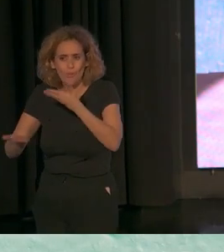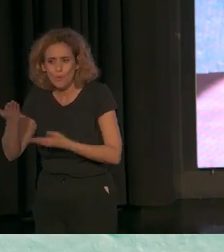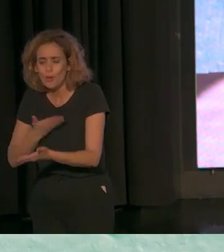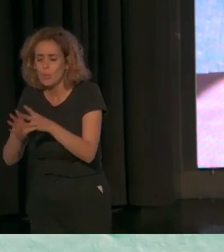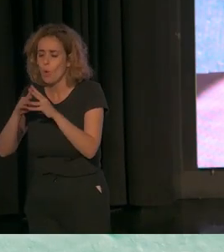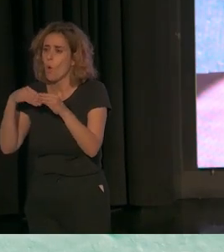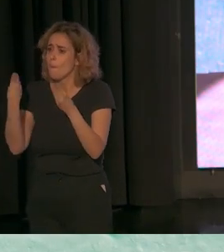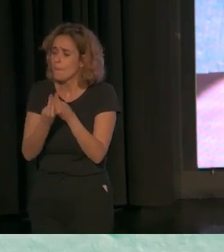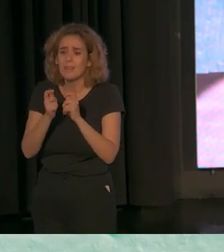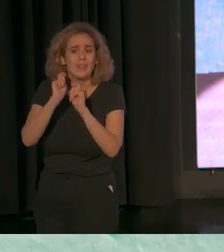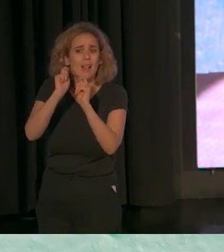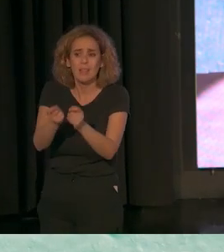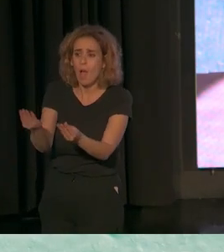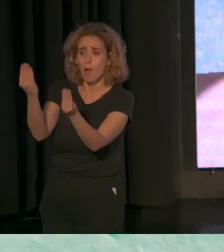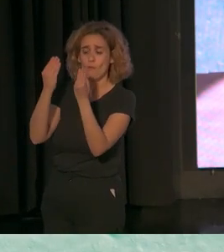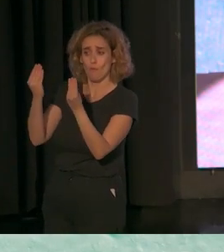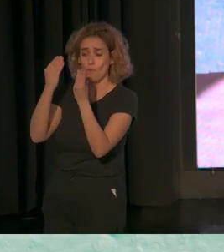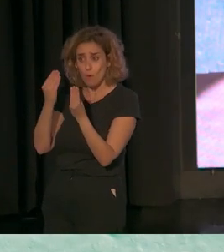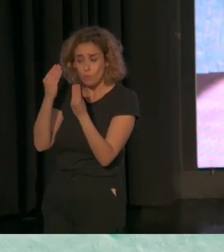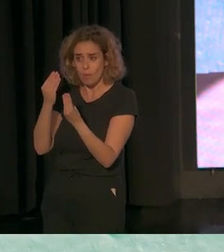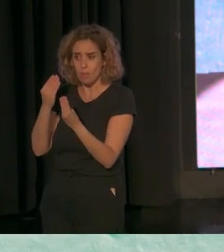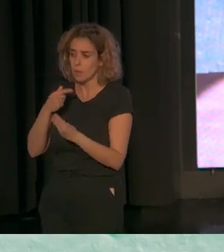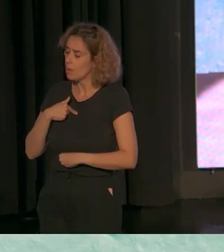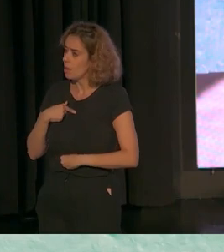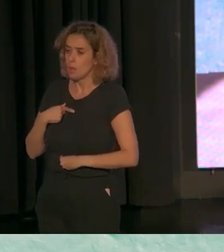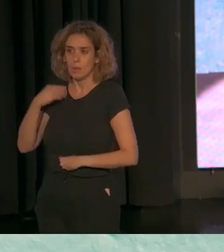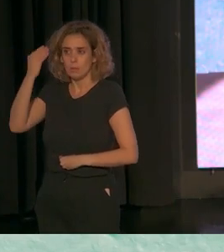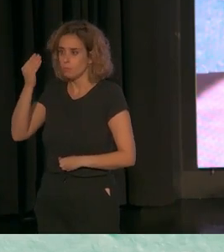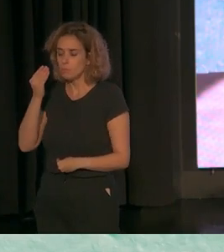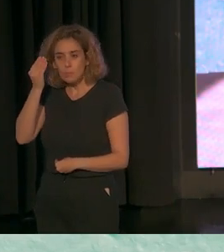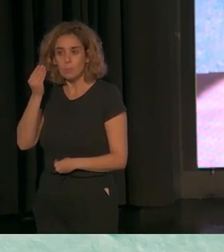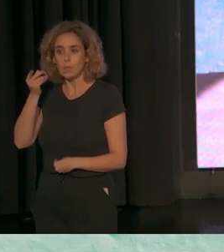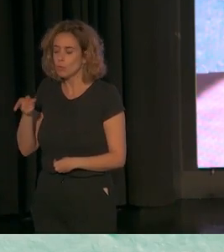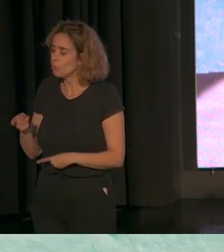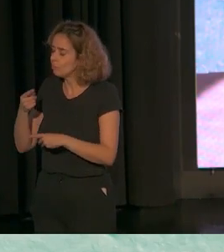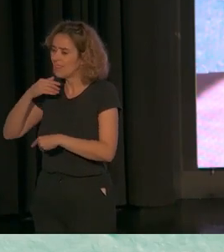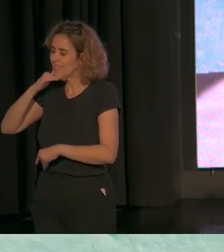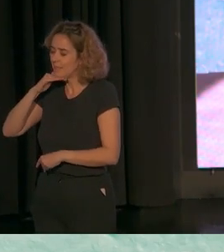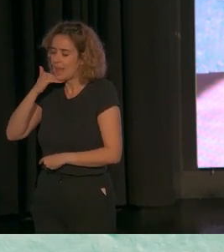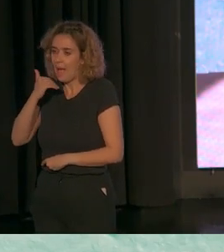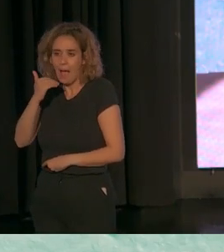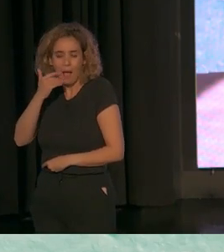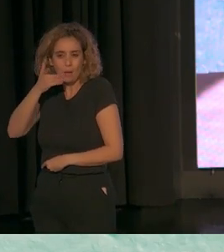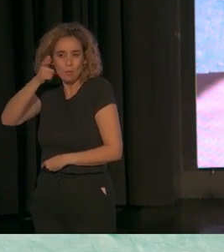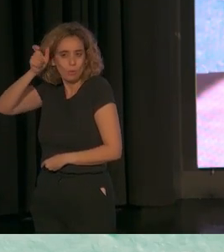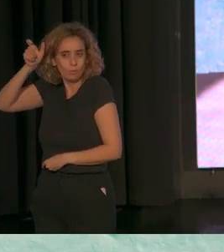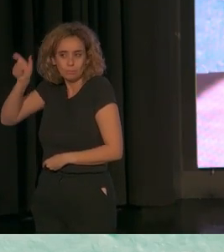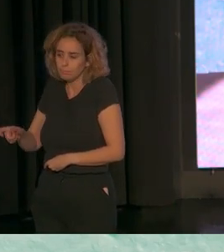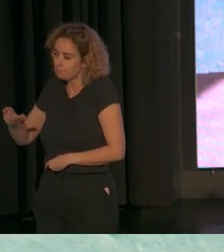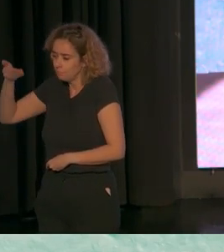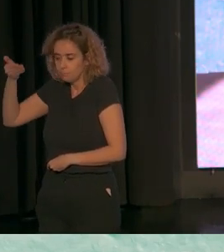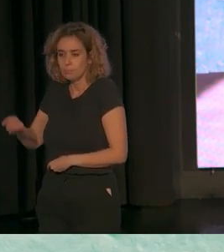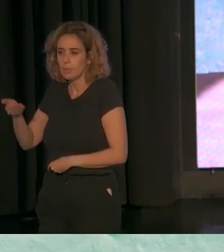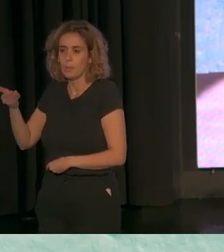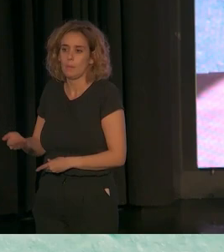materiales, preocupándose, formándose, pienso que, evidentemente, es un elemento, un elemento, yo